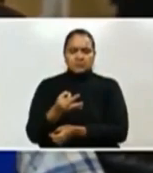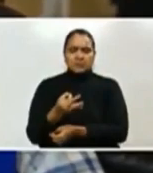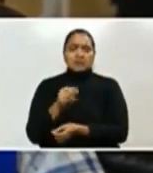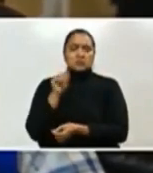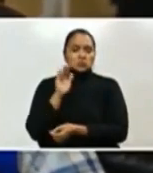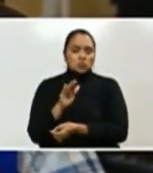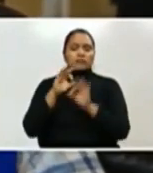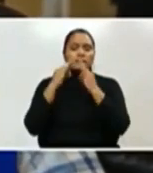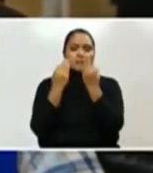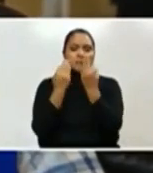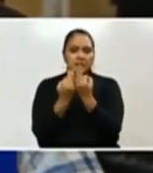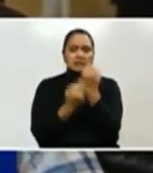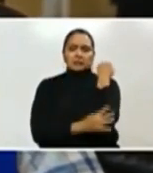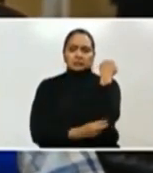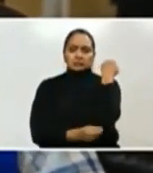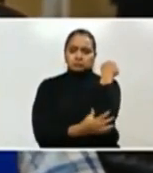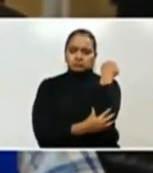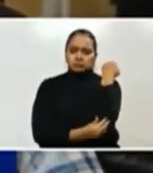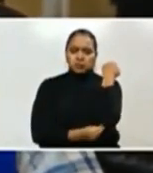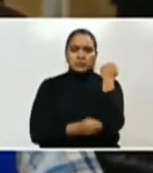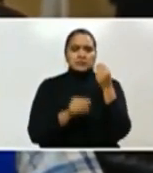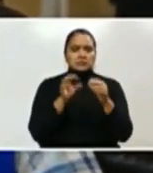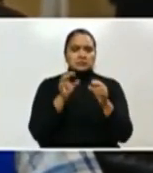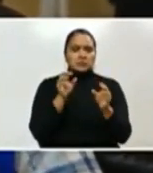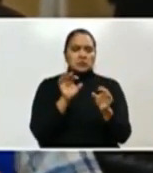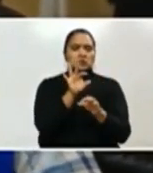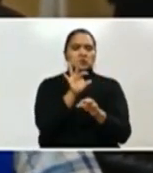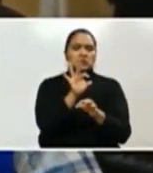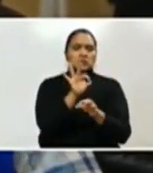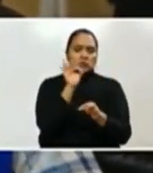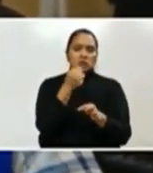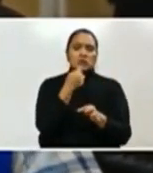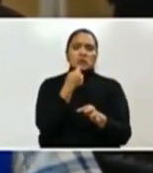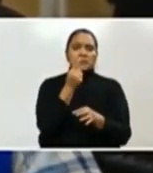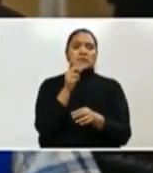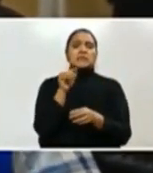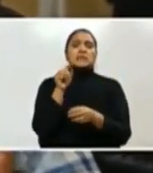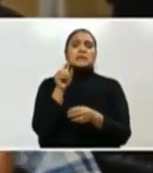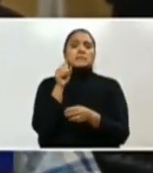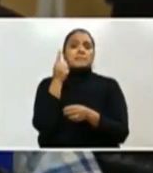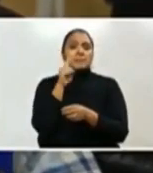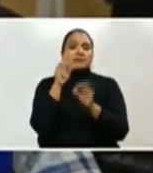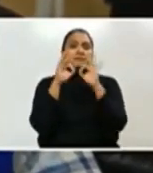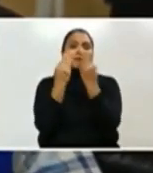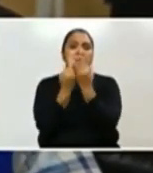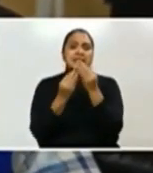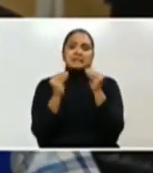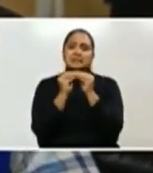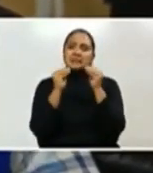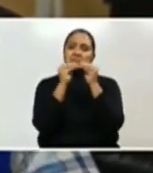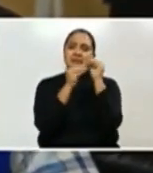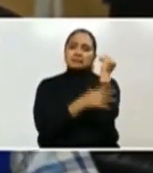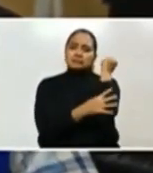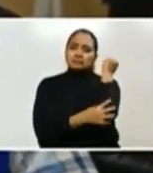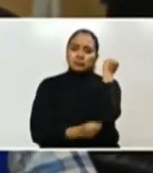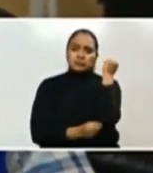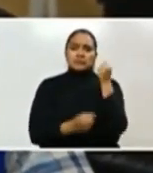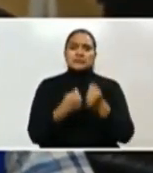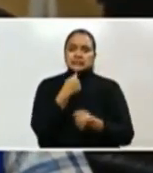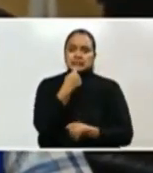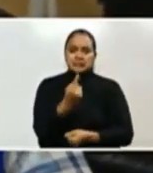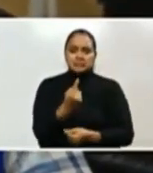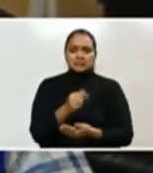neutralidad en cuanto a la focalización de estos recursos y atender a las familias que más se necesitan. Cierro de participación